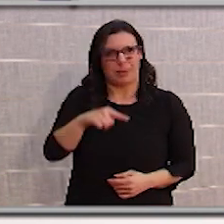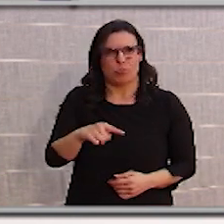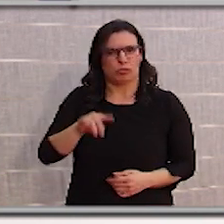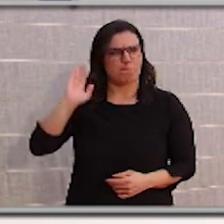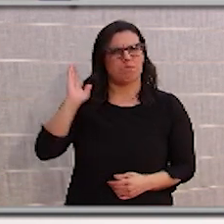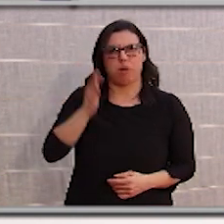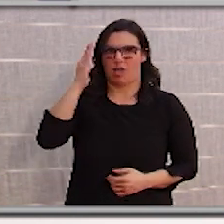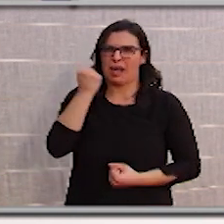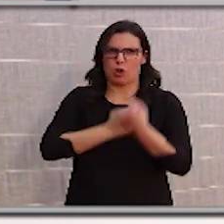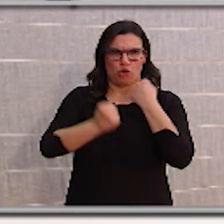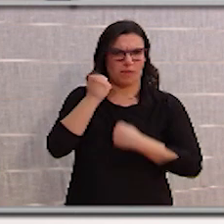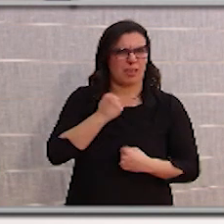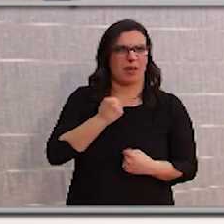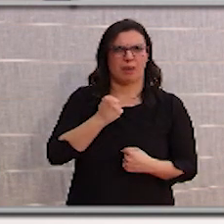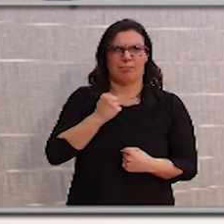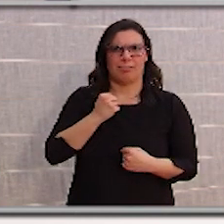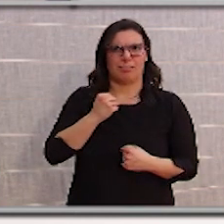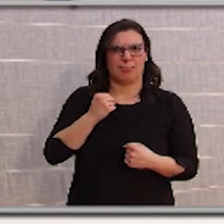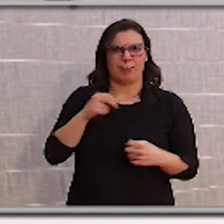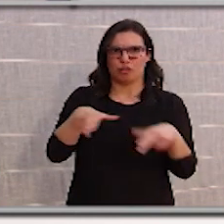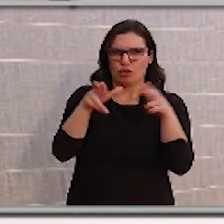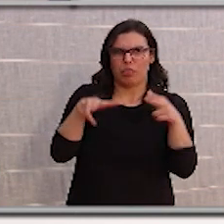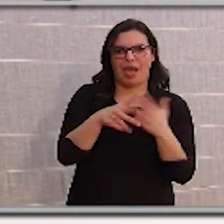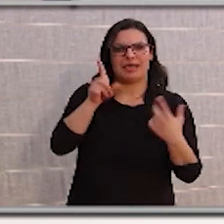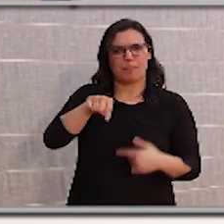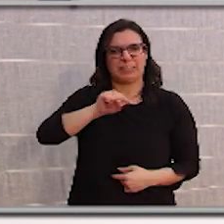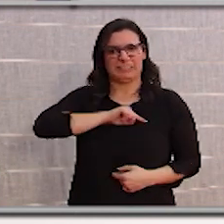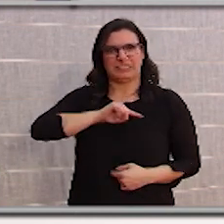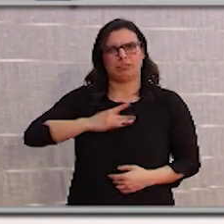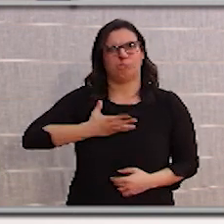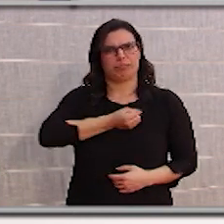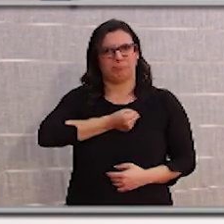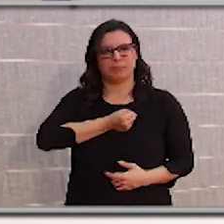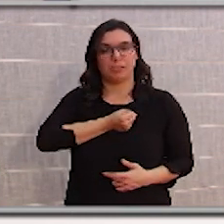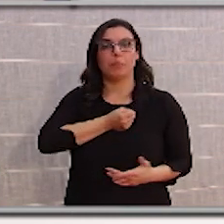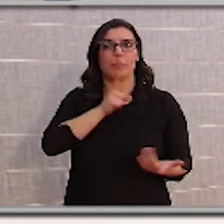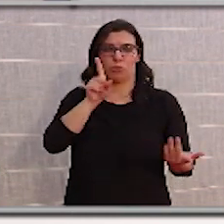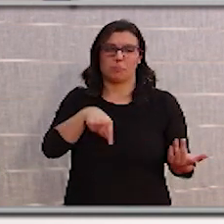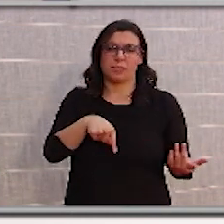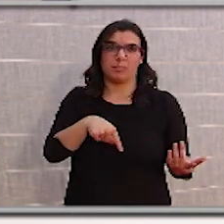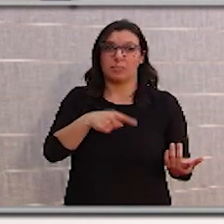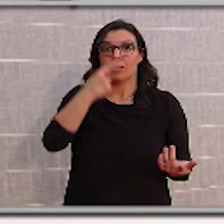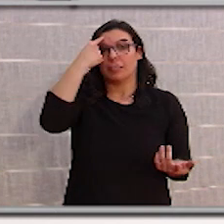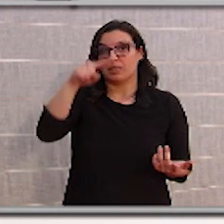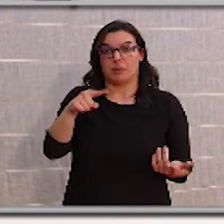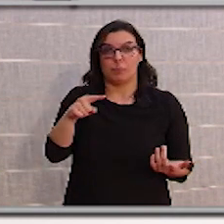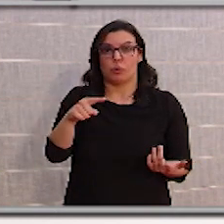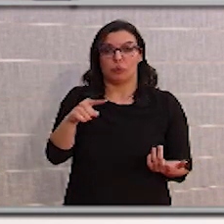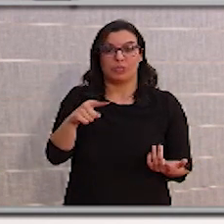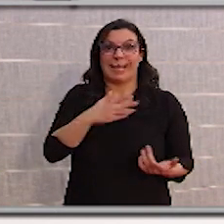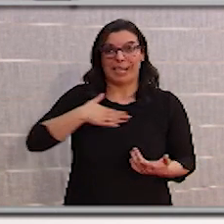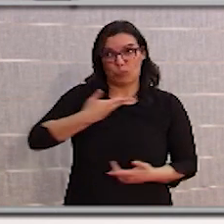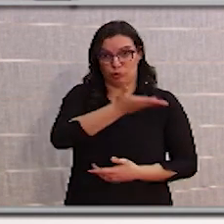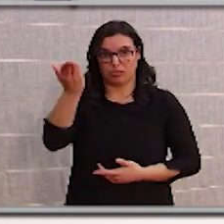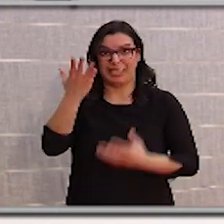económico, social y moral de muchas de estas medidas. Pero también somos conscientes, y queremos que la población sea consciente,